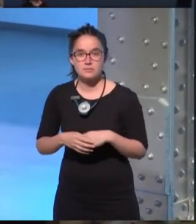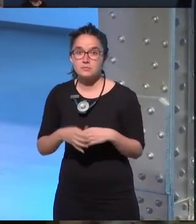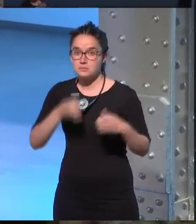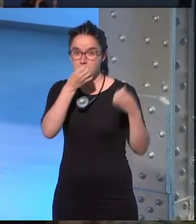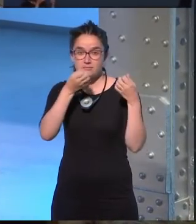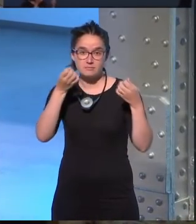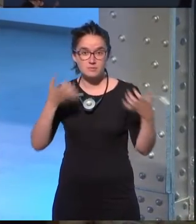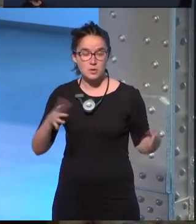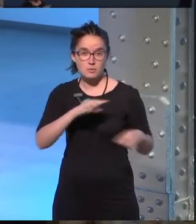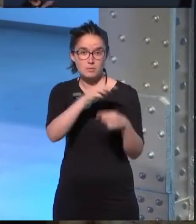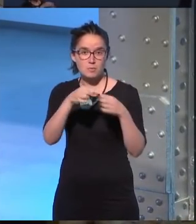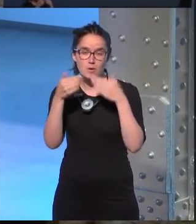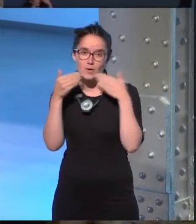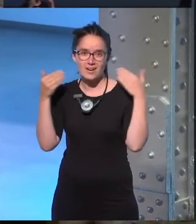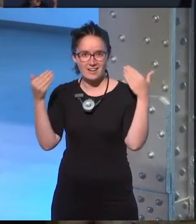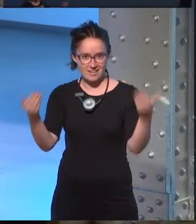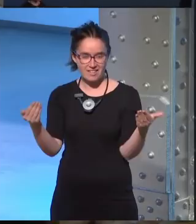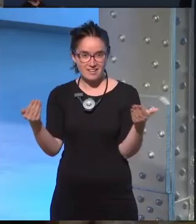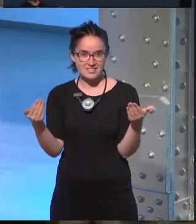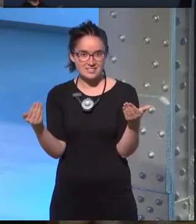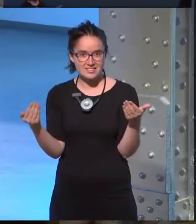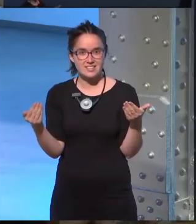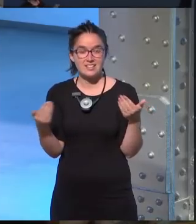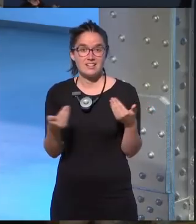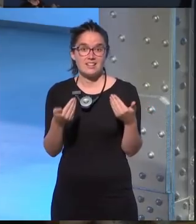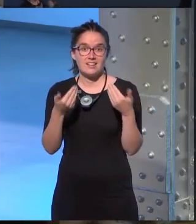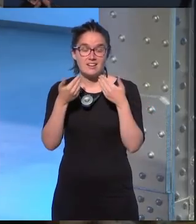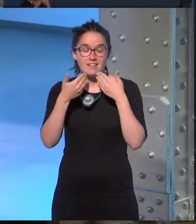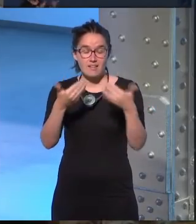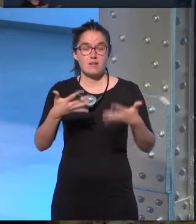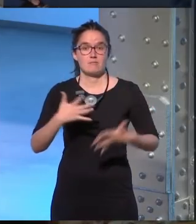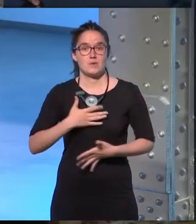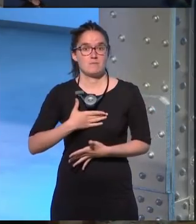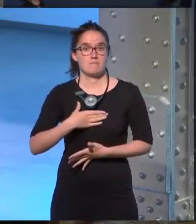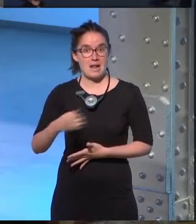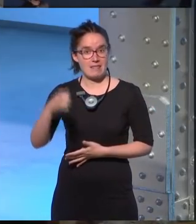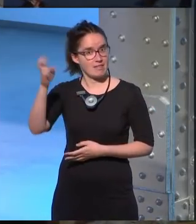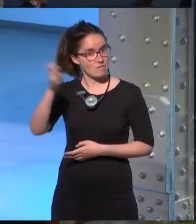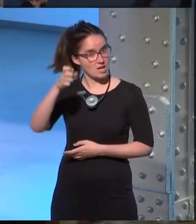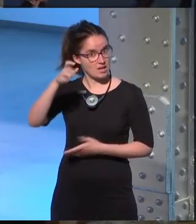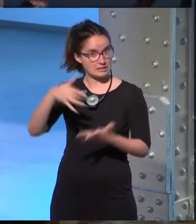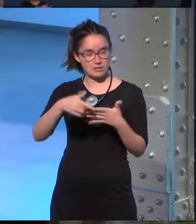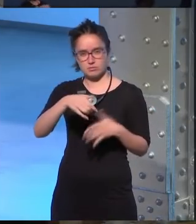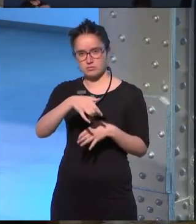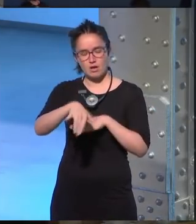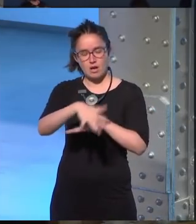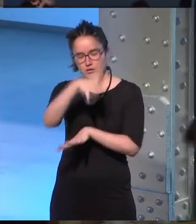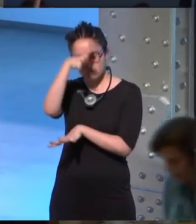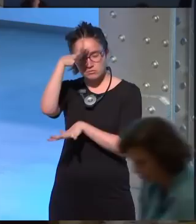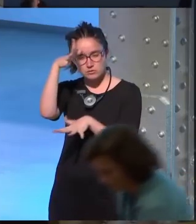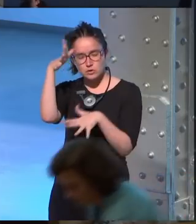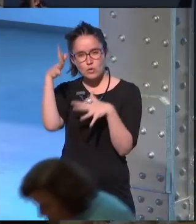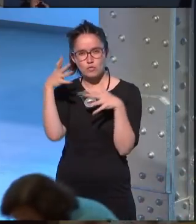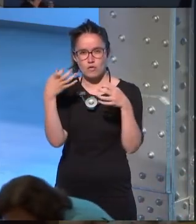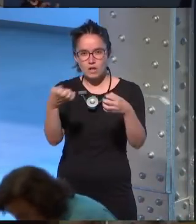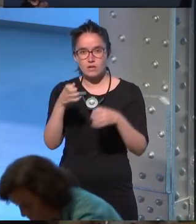Bueno, en primer lugar, gracias por haberos aventurado a venir hasta aquí con el calor que hace en la calle. Ya habéis visto